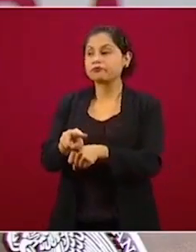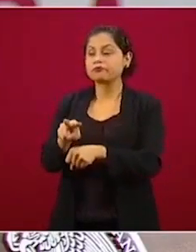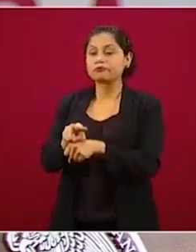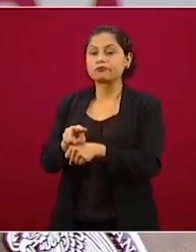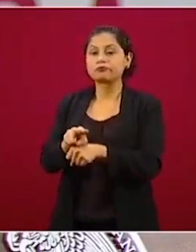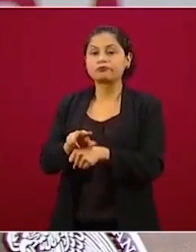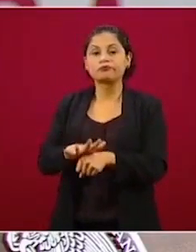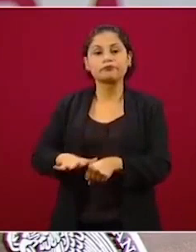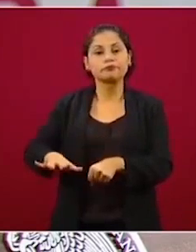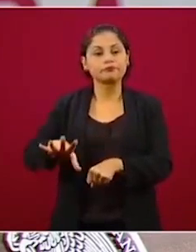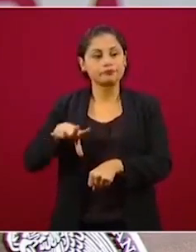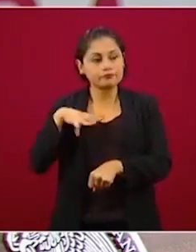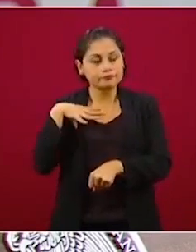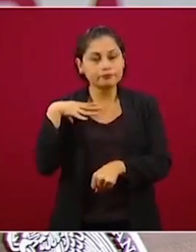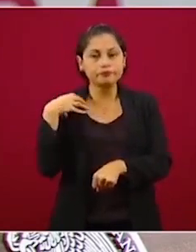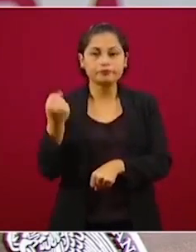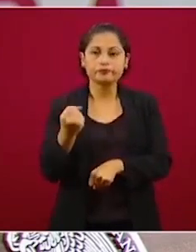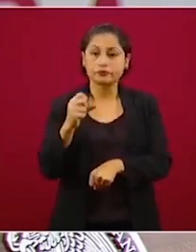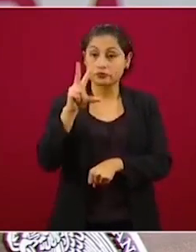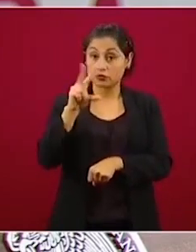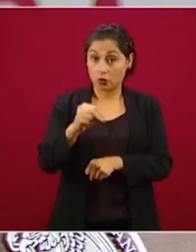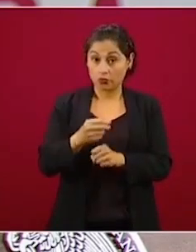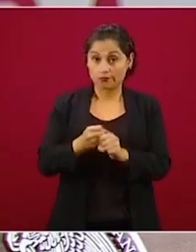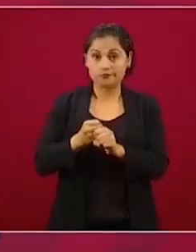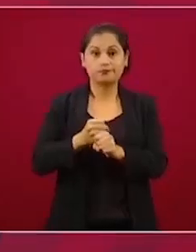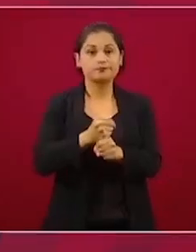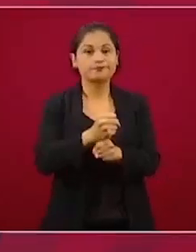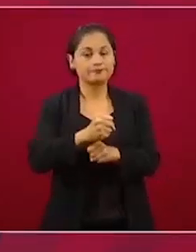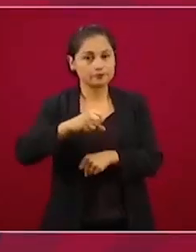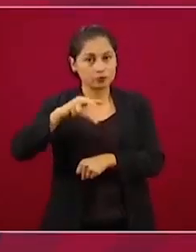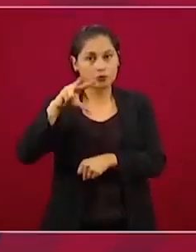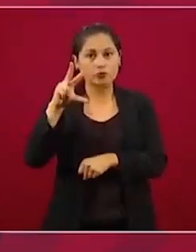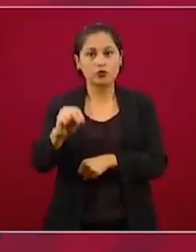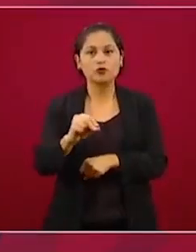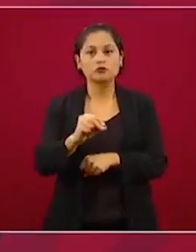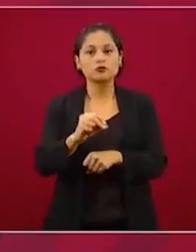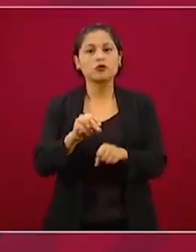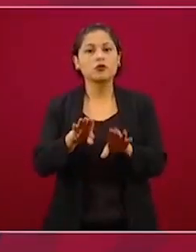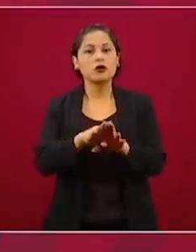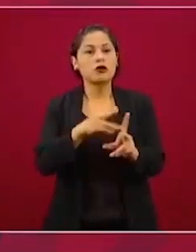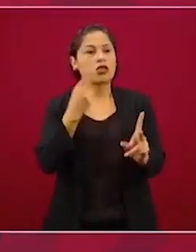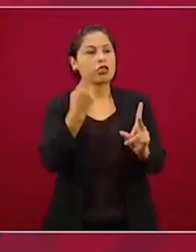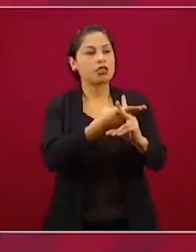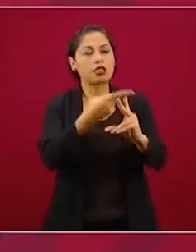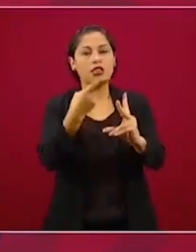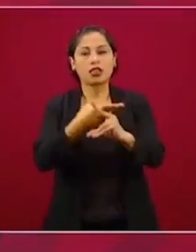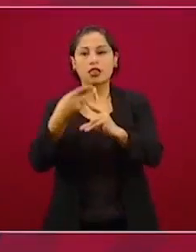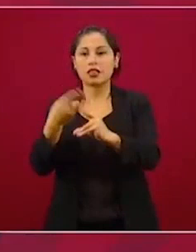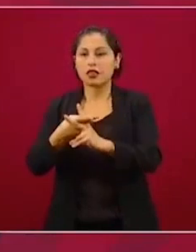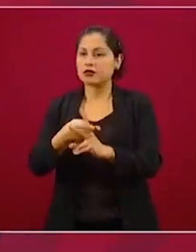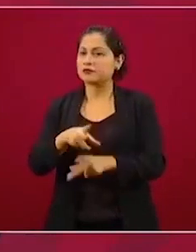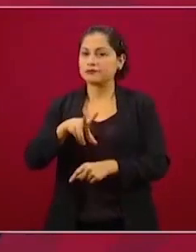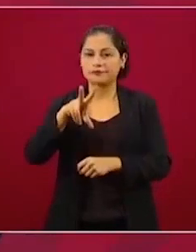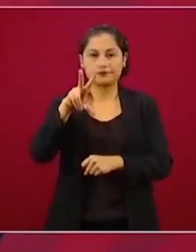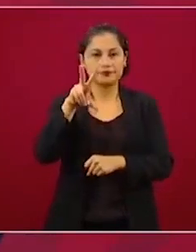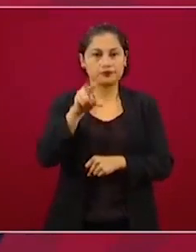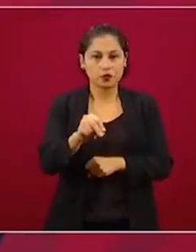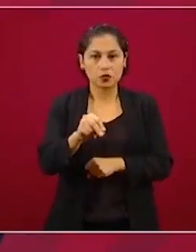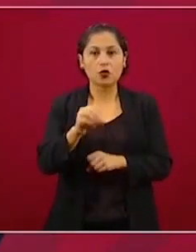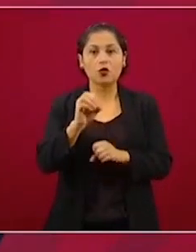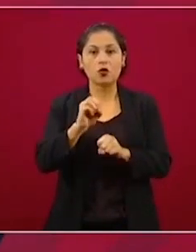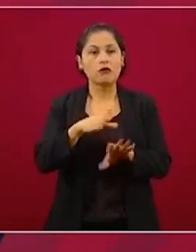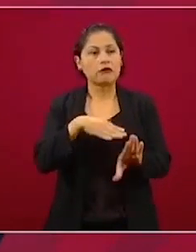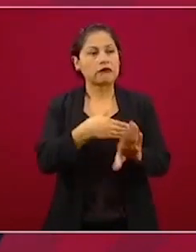de que no haya tortura, de que no haya masacres, de que no haya violación a los derechos